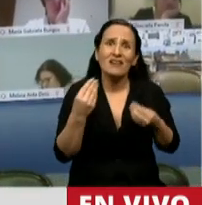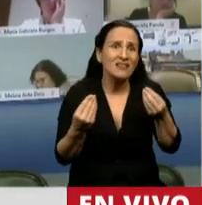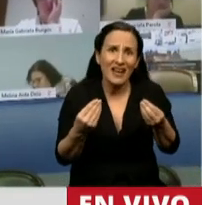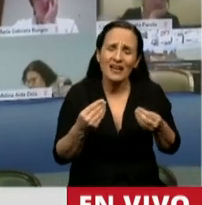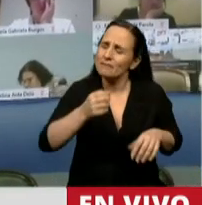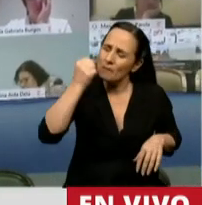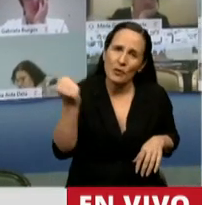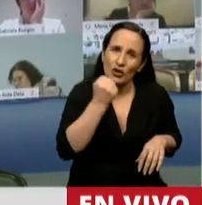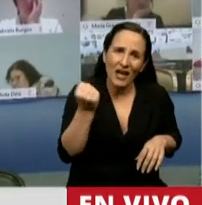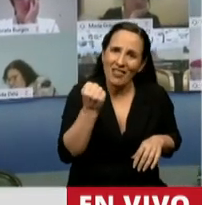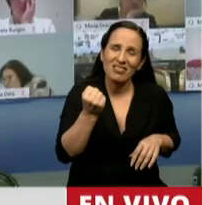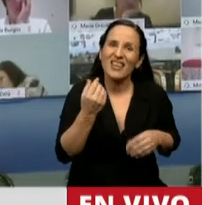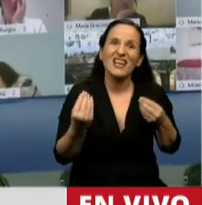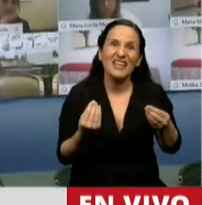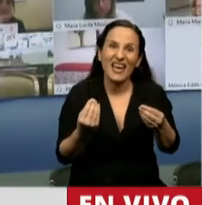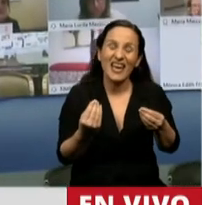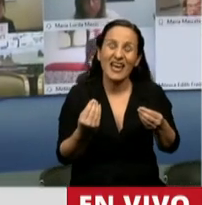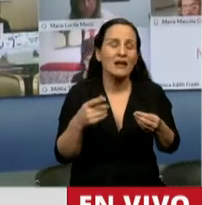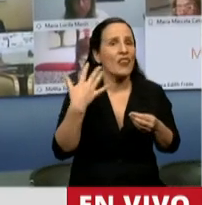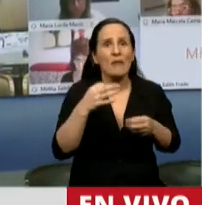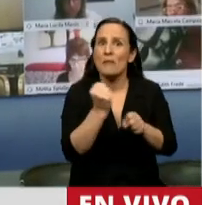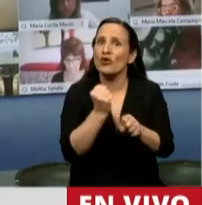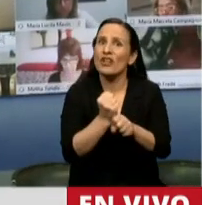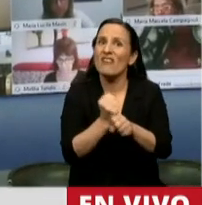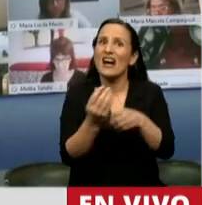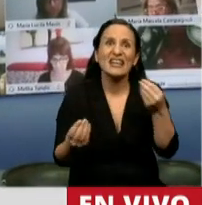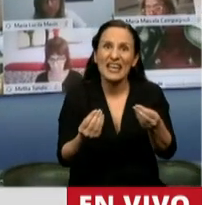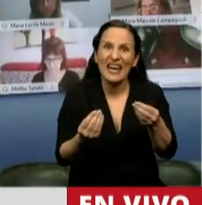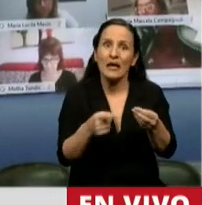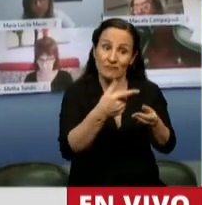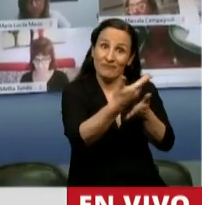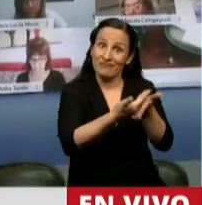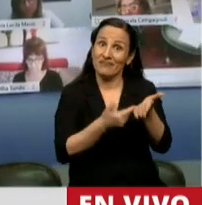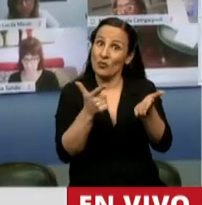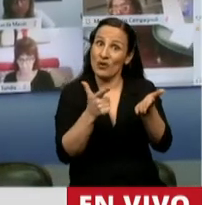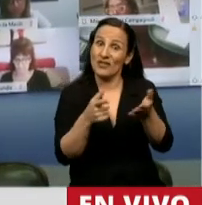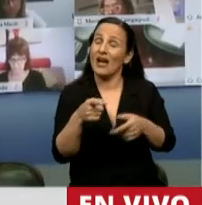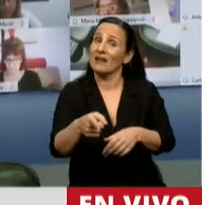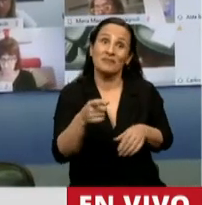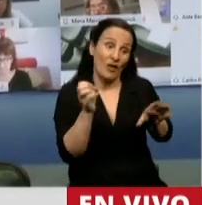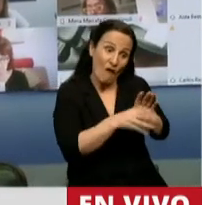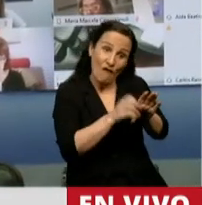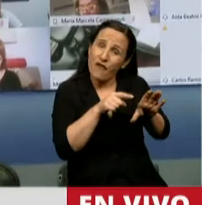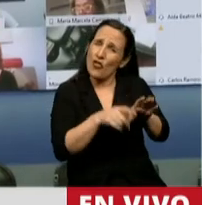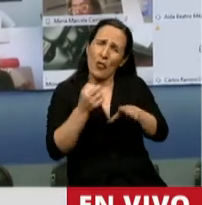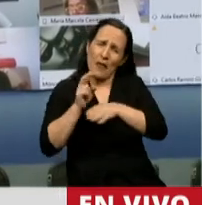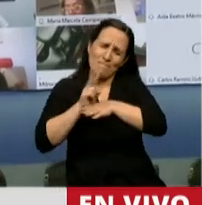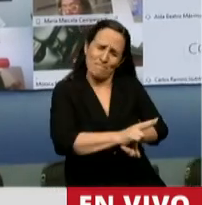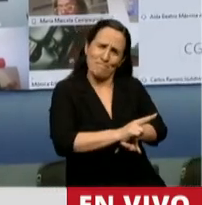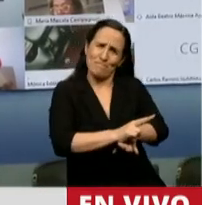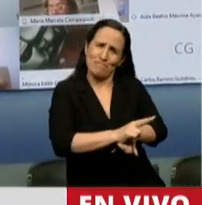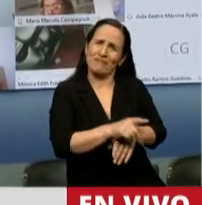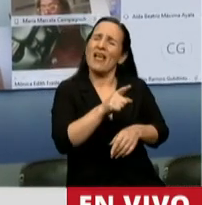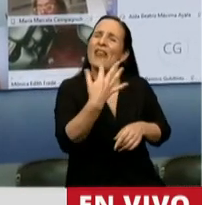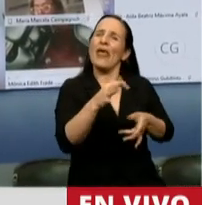empezar a trabajar que no está en este proyecto y eso sí significa defender el fondo de garantía de los jubilados es trabajar en la